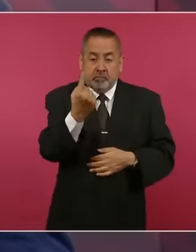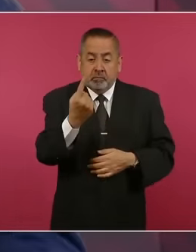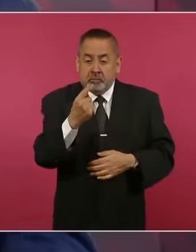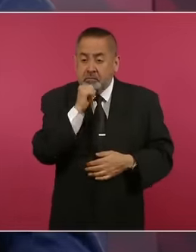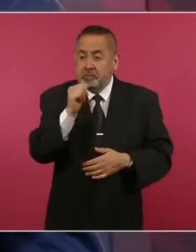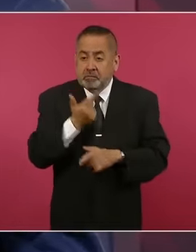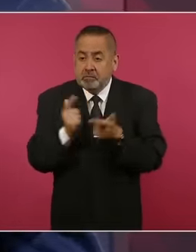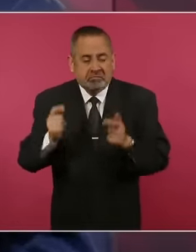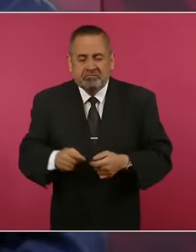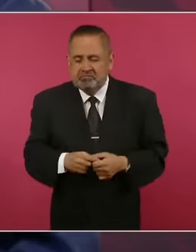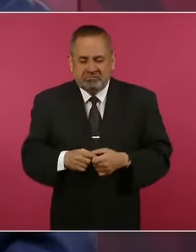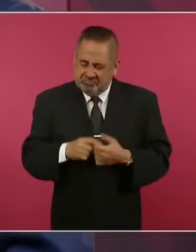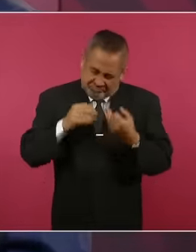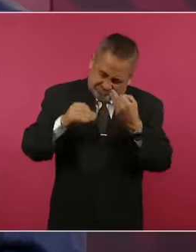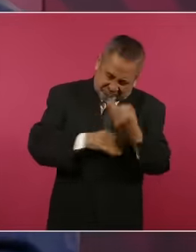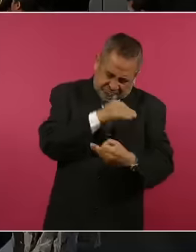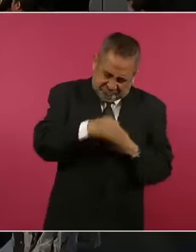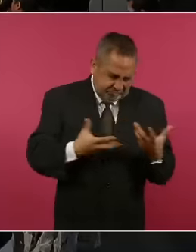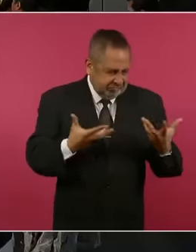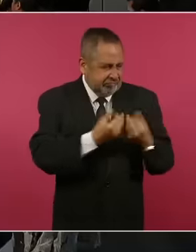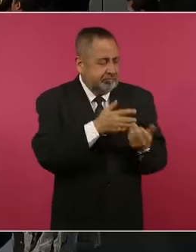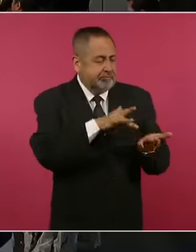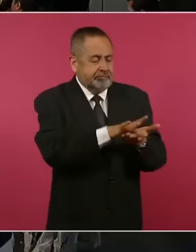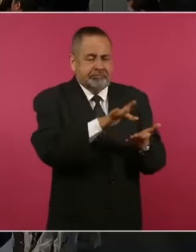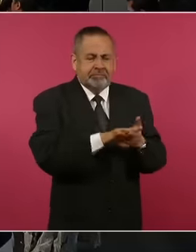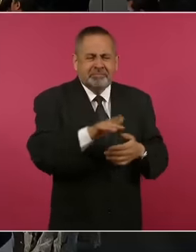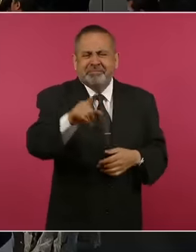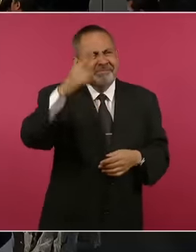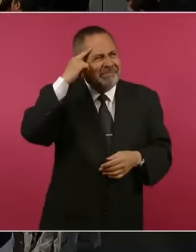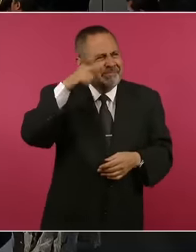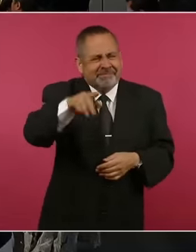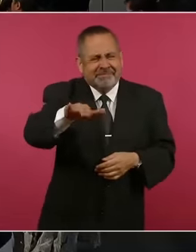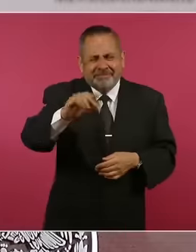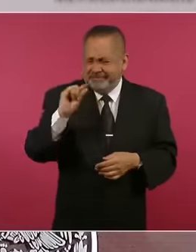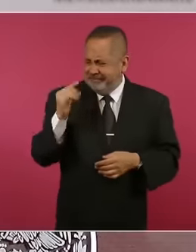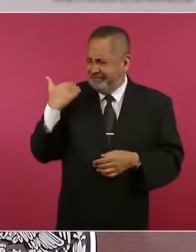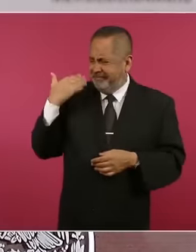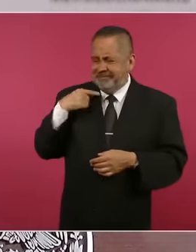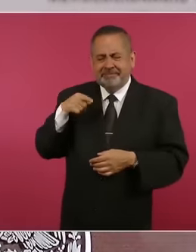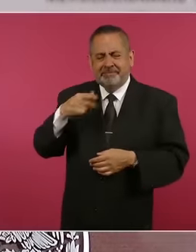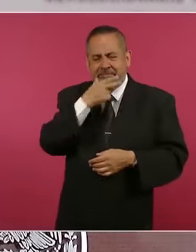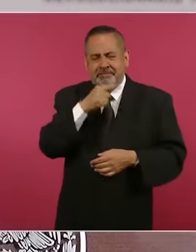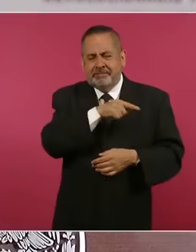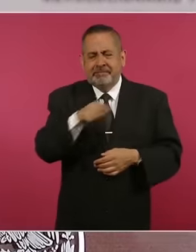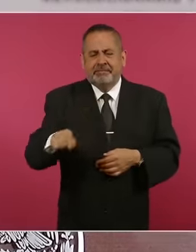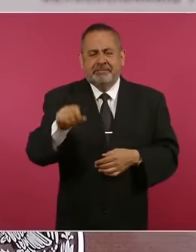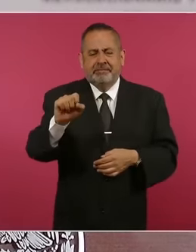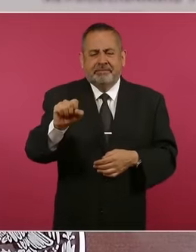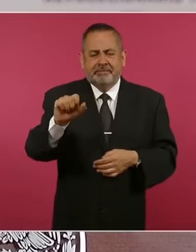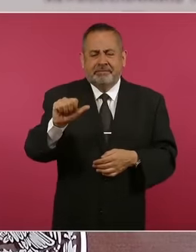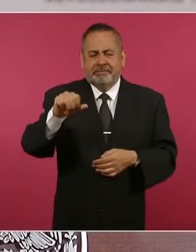creo que recientemente, ahora que llegó el camarada Samarripa,